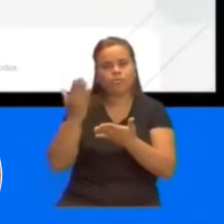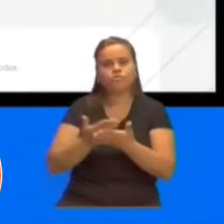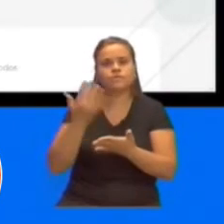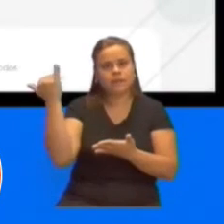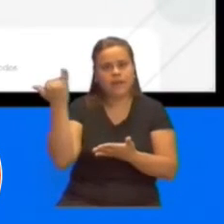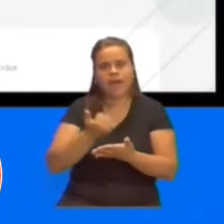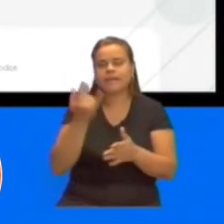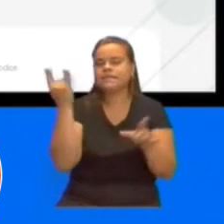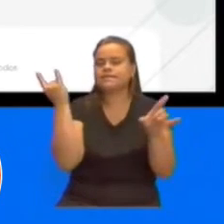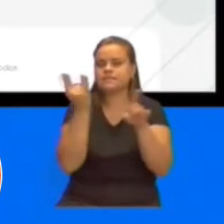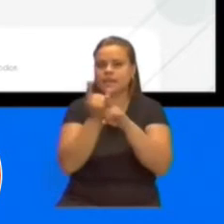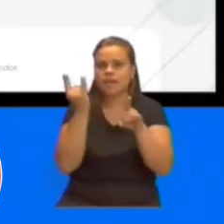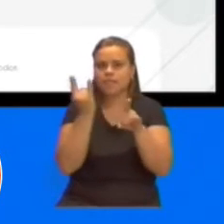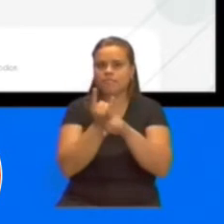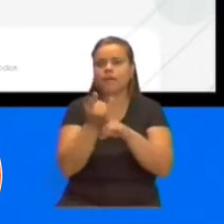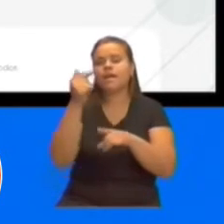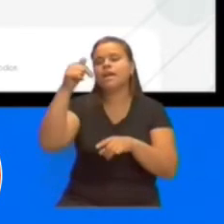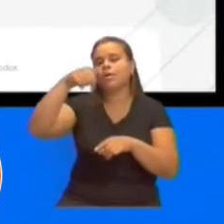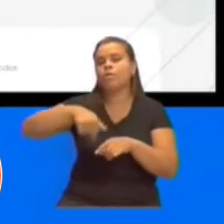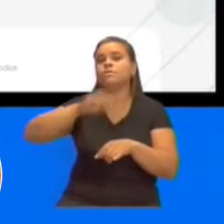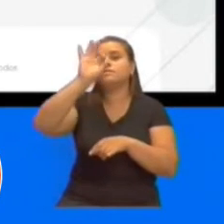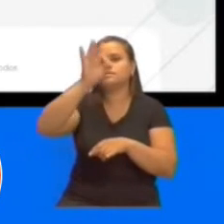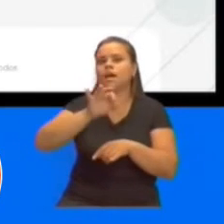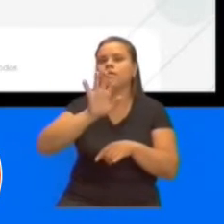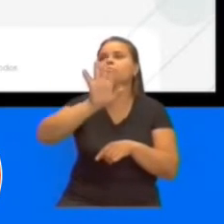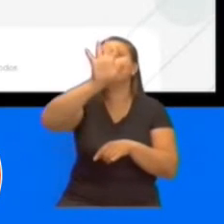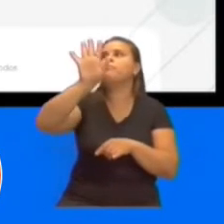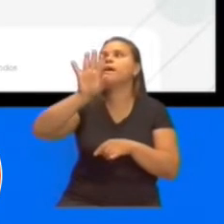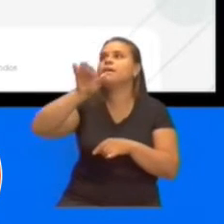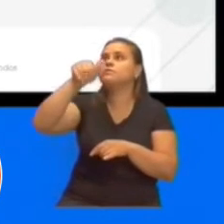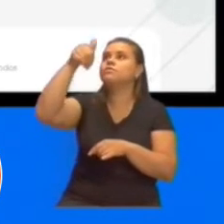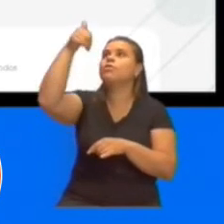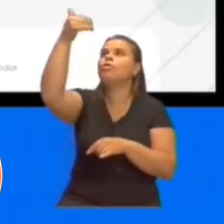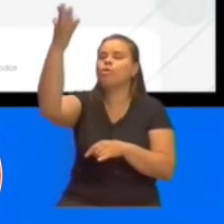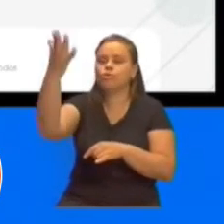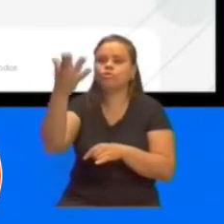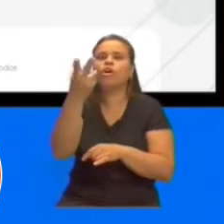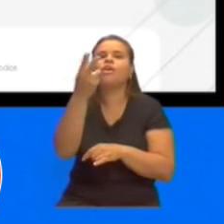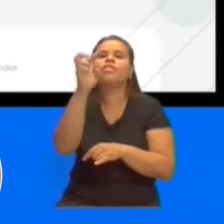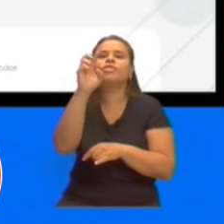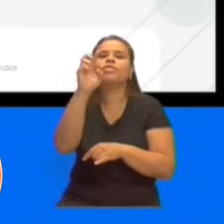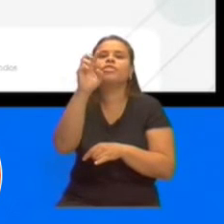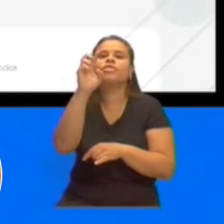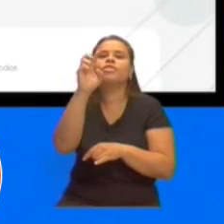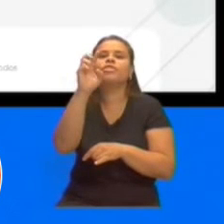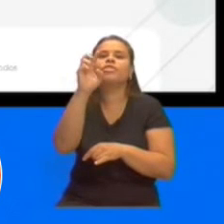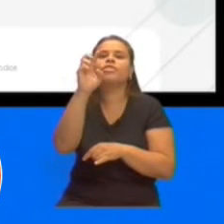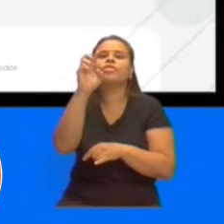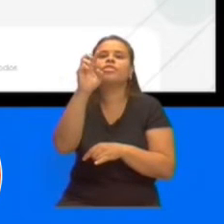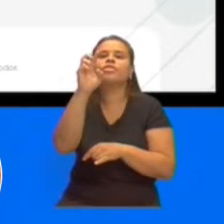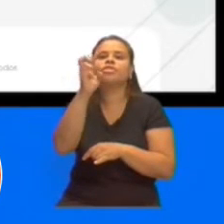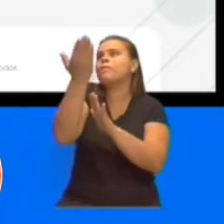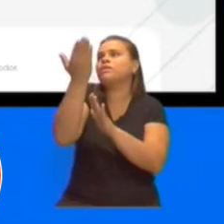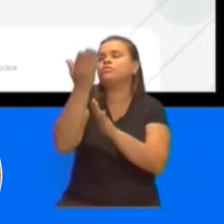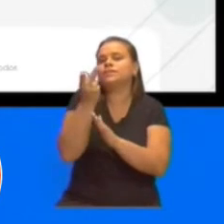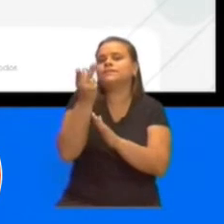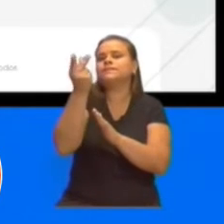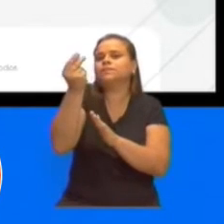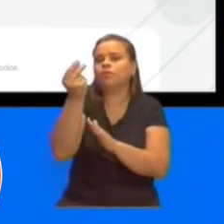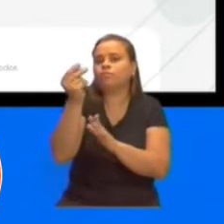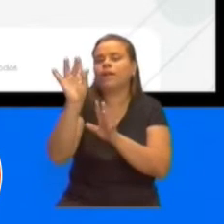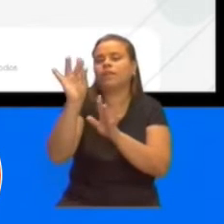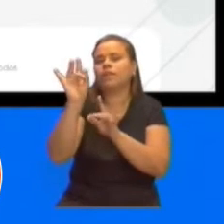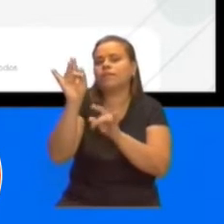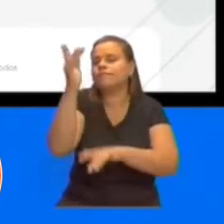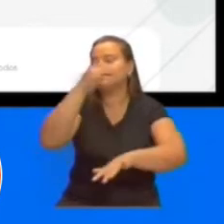aumentan los precios y que además tienen márgenes de ganancias exorbitantes y aquí la producción pública